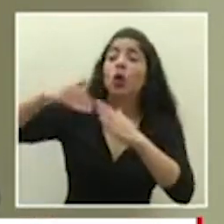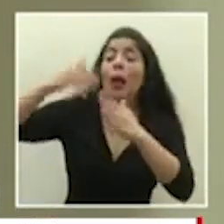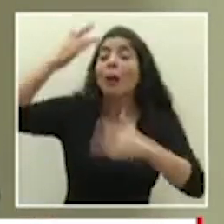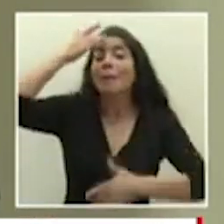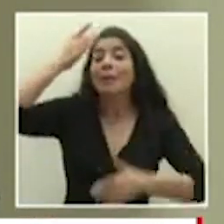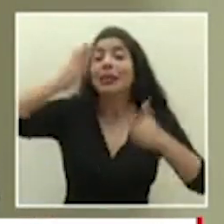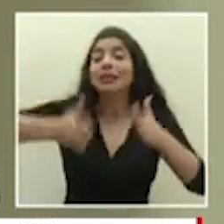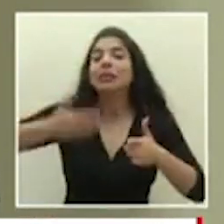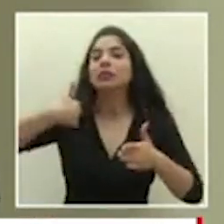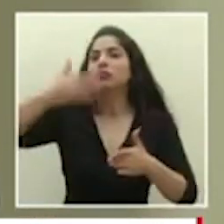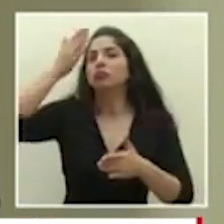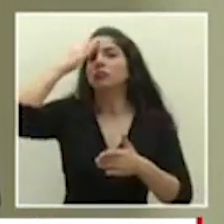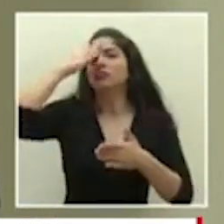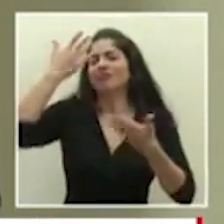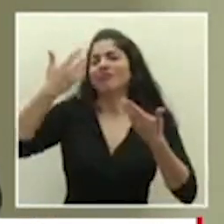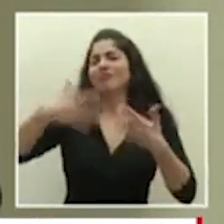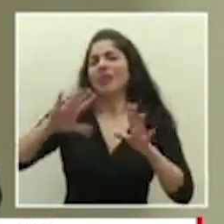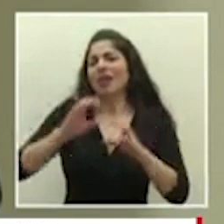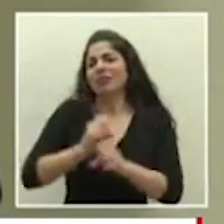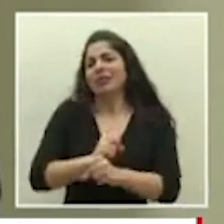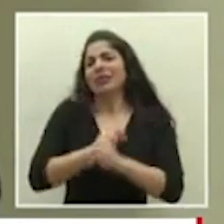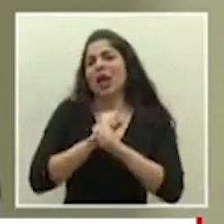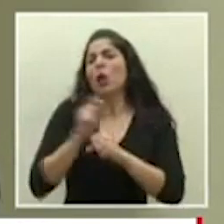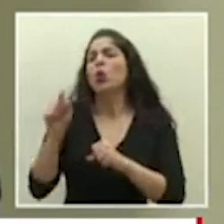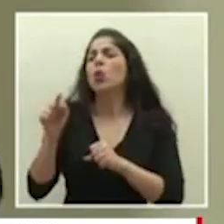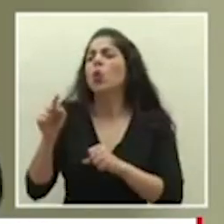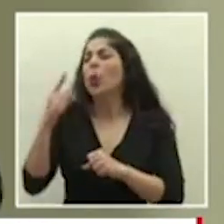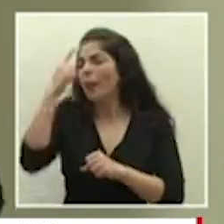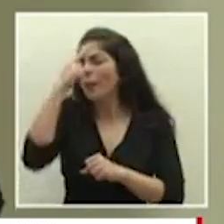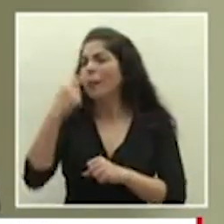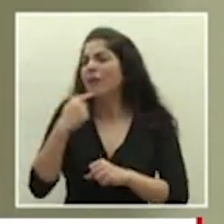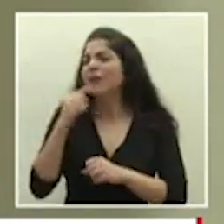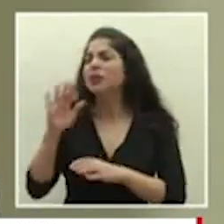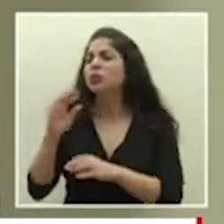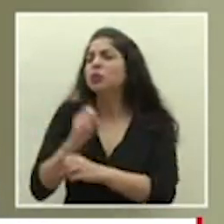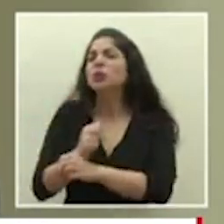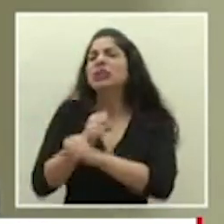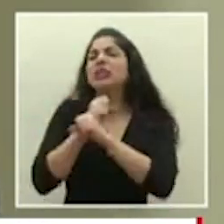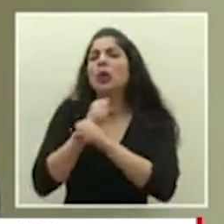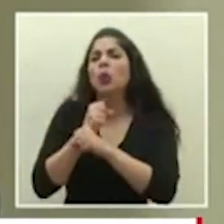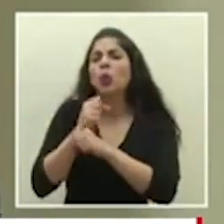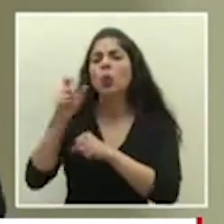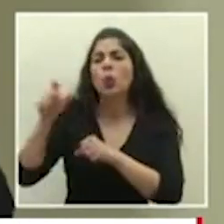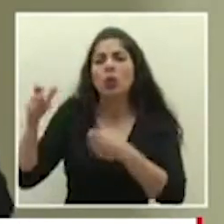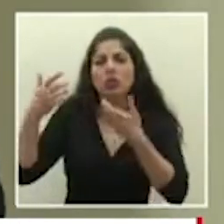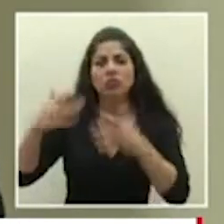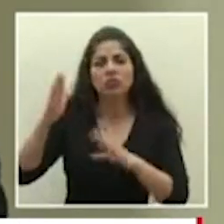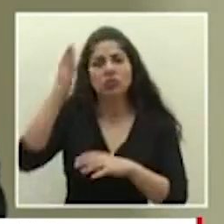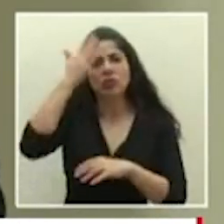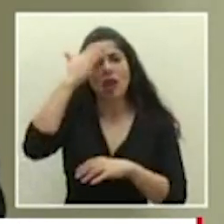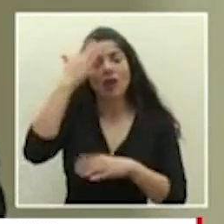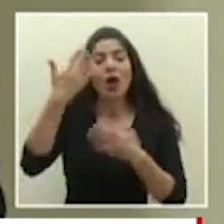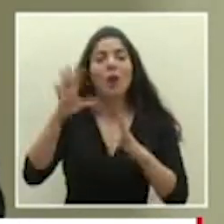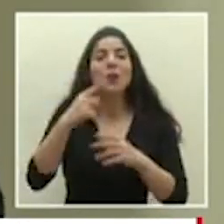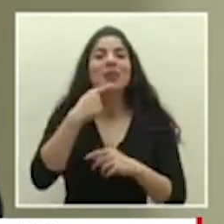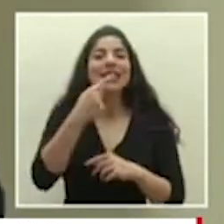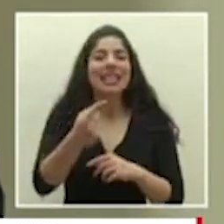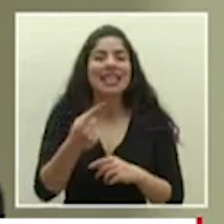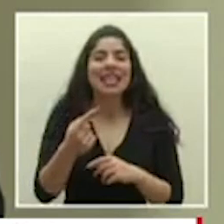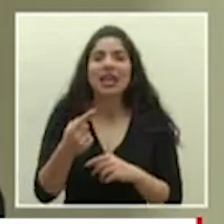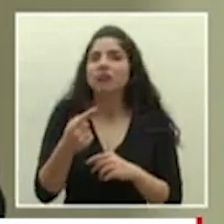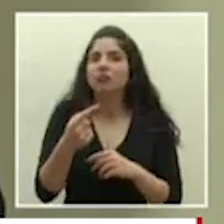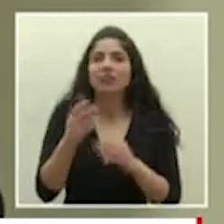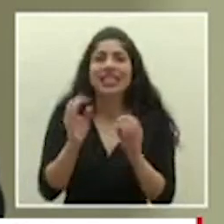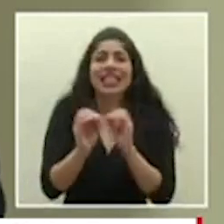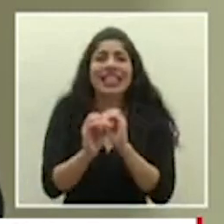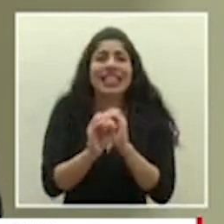menos con mucha certeza cuál ha sido el perfil de seguridad de esos pacientes y como mencioné antes no ha habido un